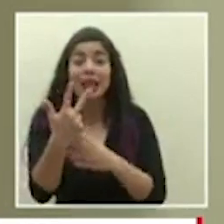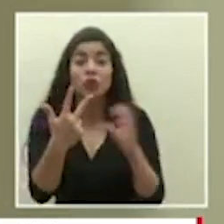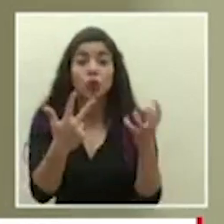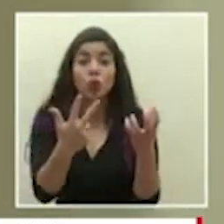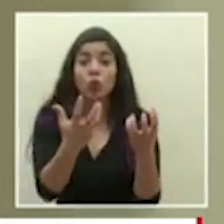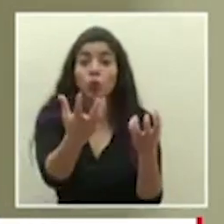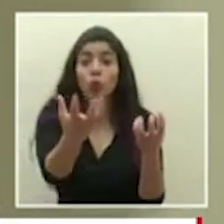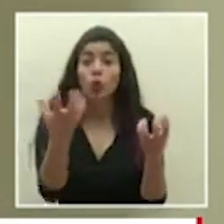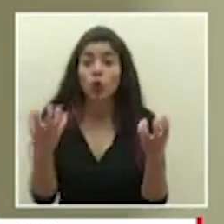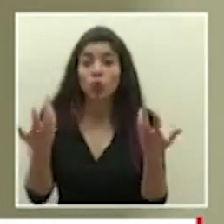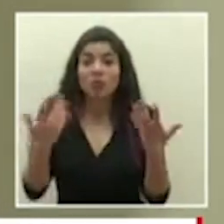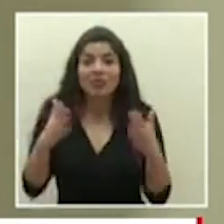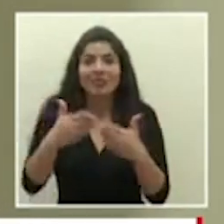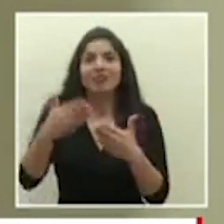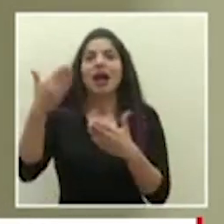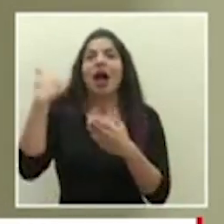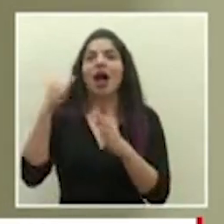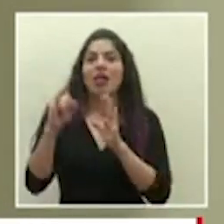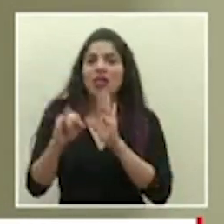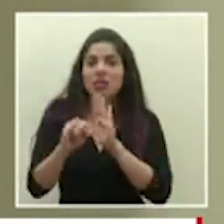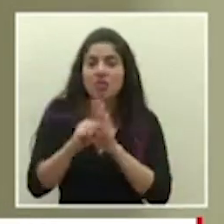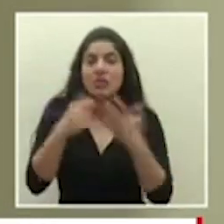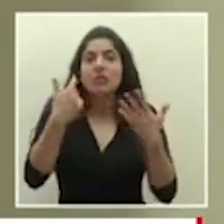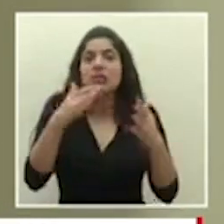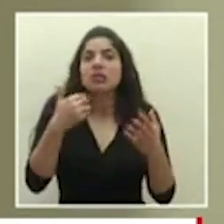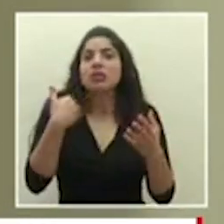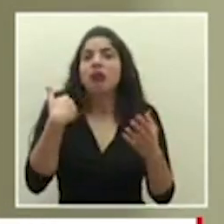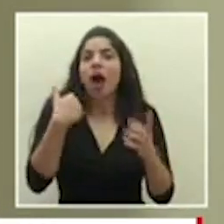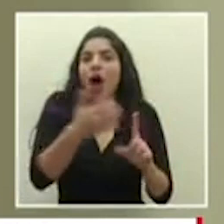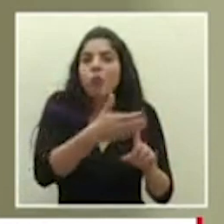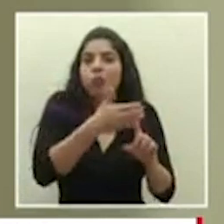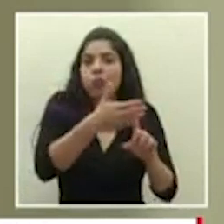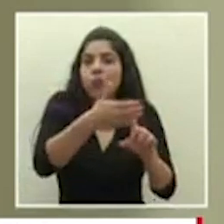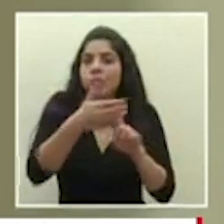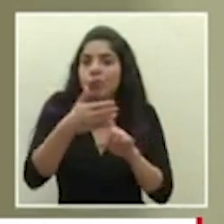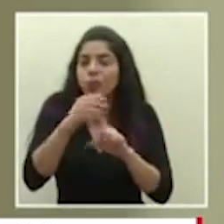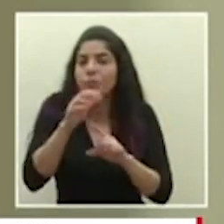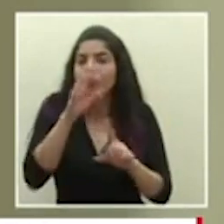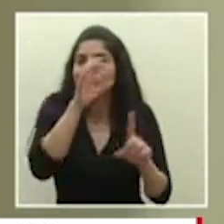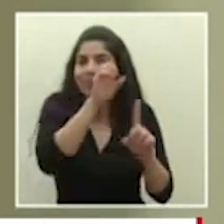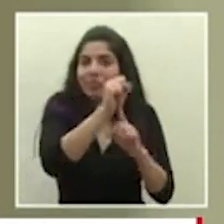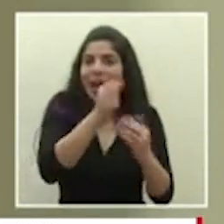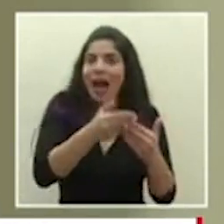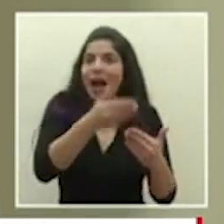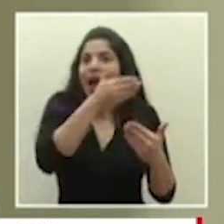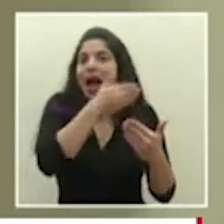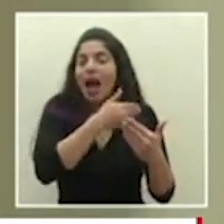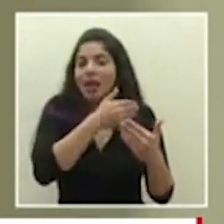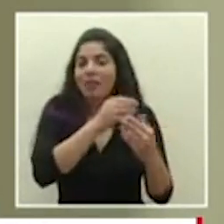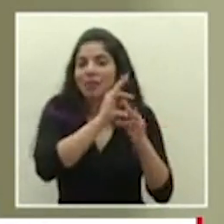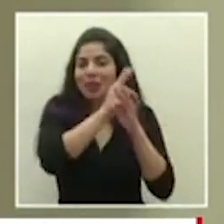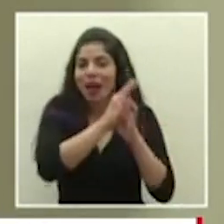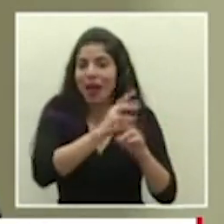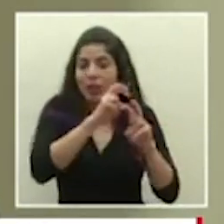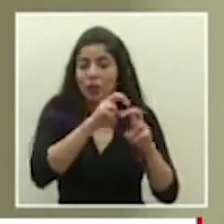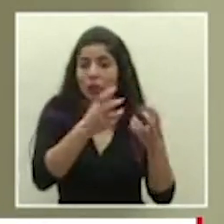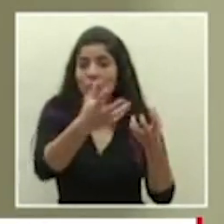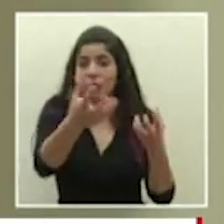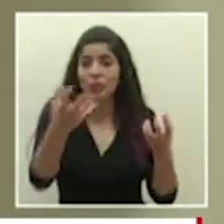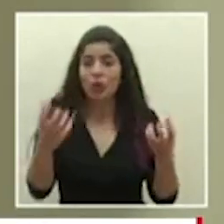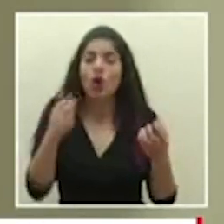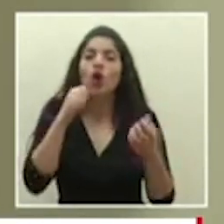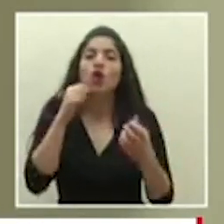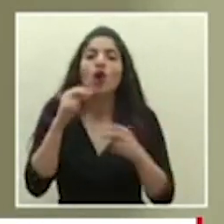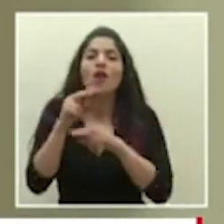ya bien determinados que tienen órdenes sanitarias previas la mayoría de ellos que han sido captados por vigilancias tradicionales no vigilancias